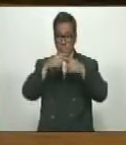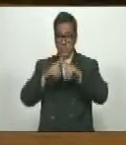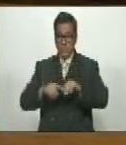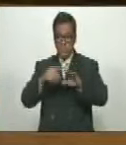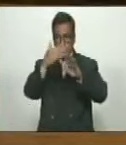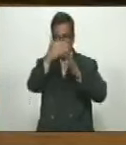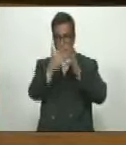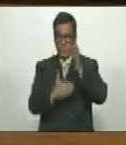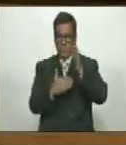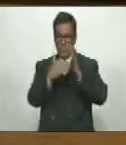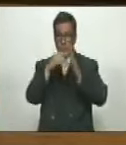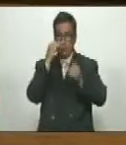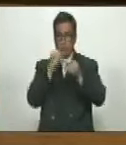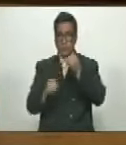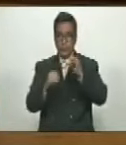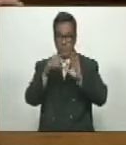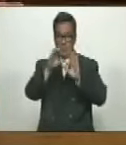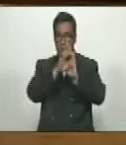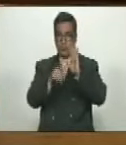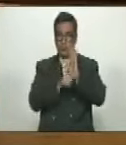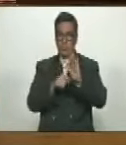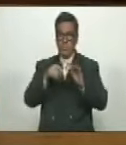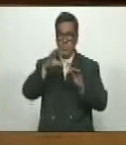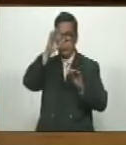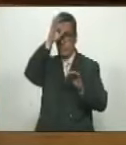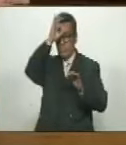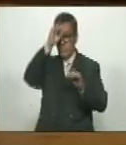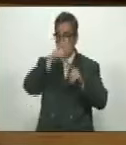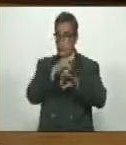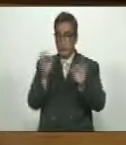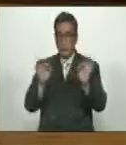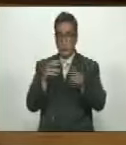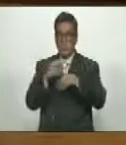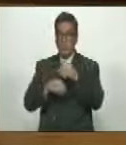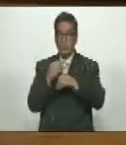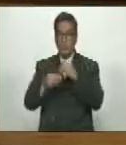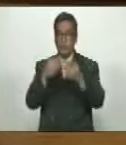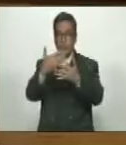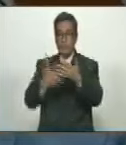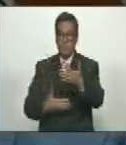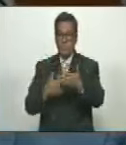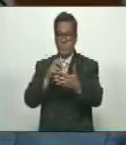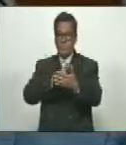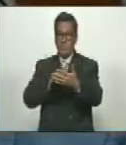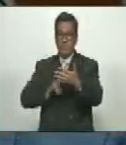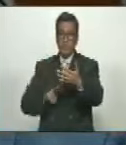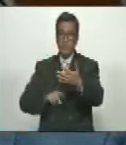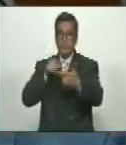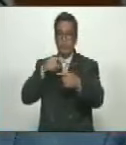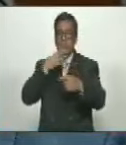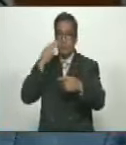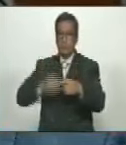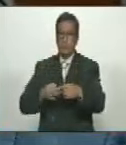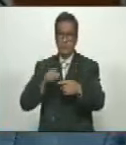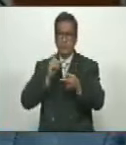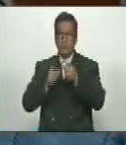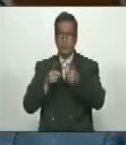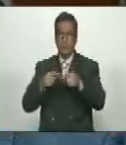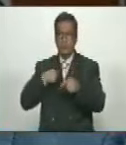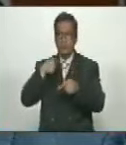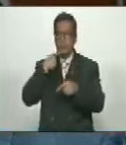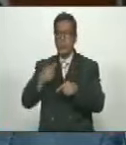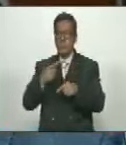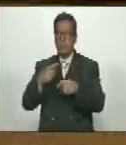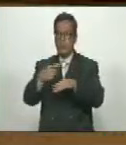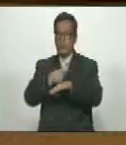constitución? no lo sé si alguno de ustedes lo hizo pásenme la transcripción del discurso pero que sea de verdad porque otras veces me han dicho